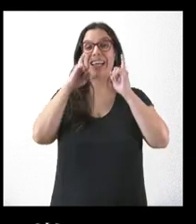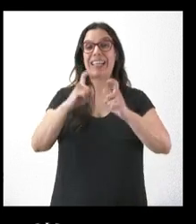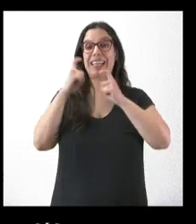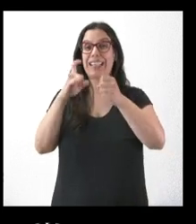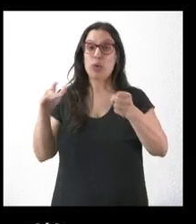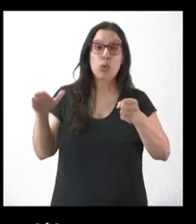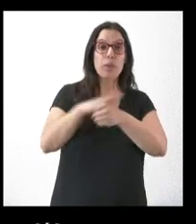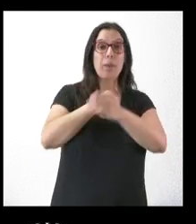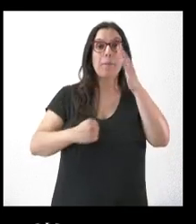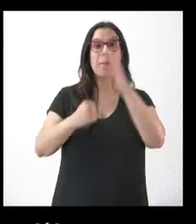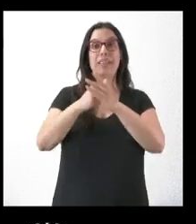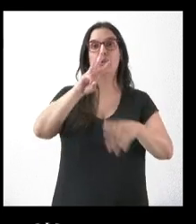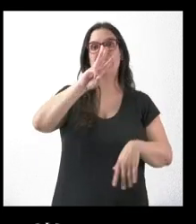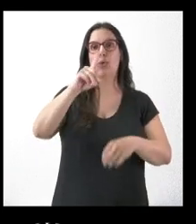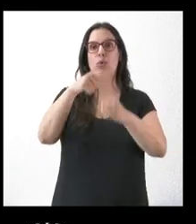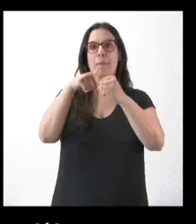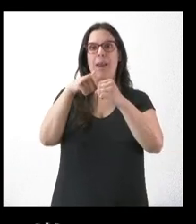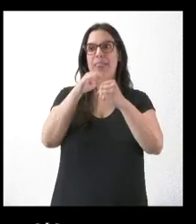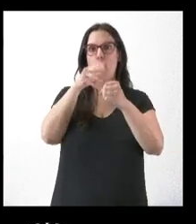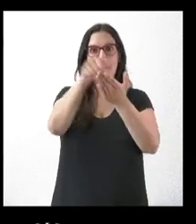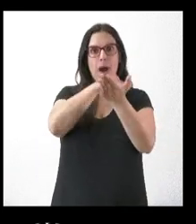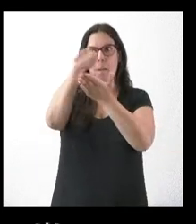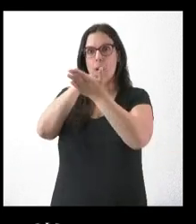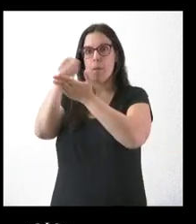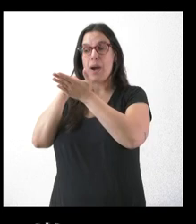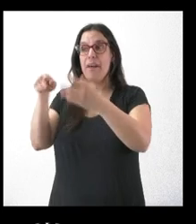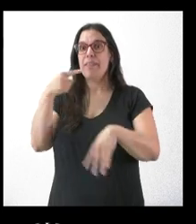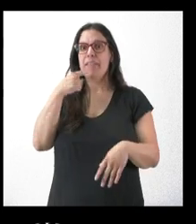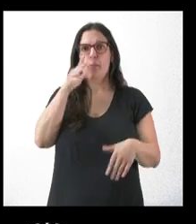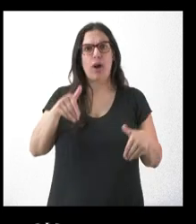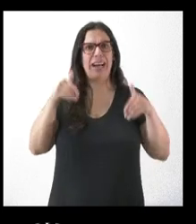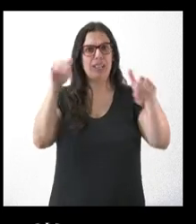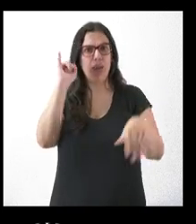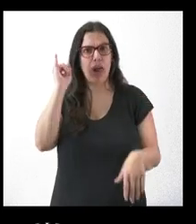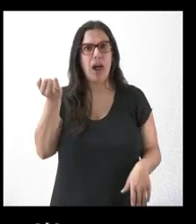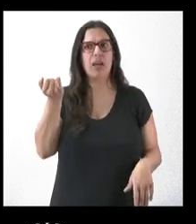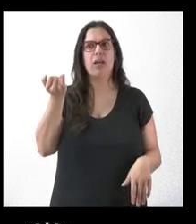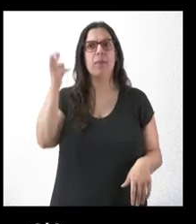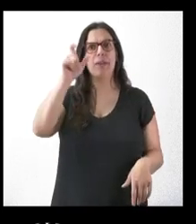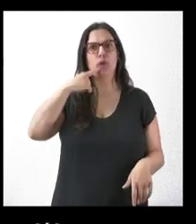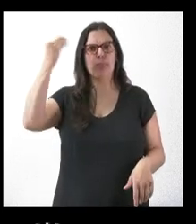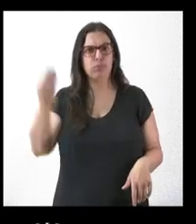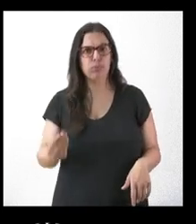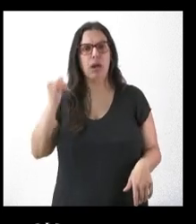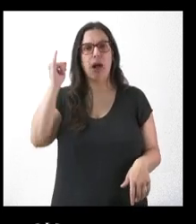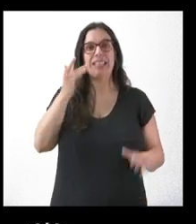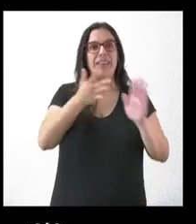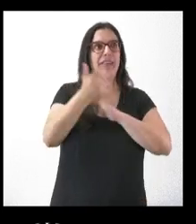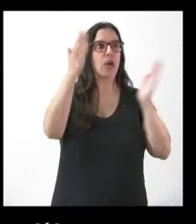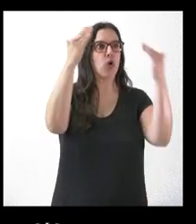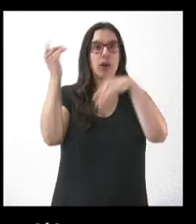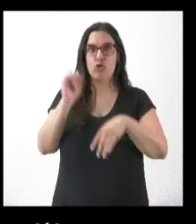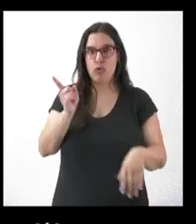las 31 plazas que han quedado vacantes y es que aseguran que hay candidatos aptos, que no es una cuestión de que no se encuentren estos